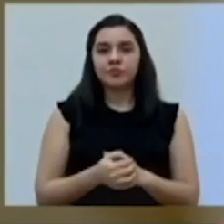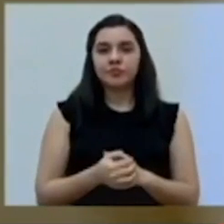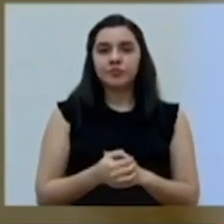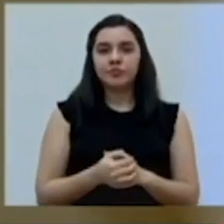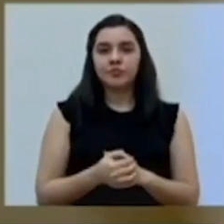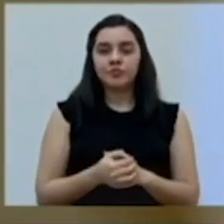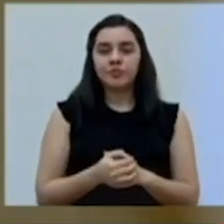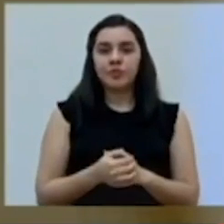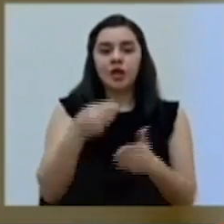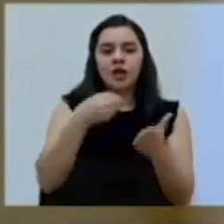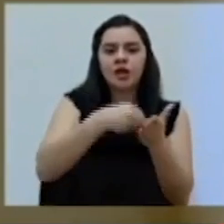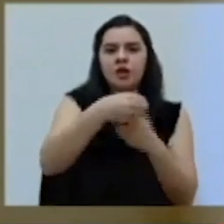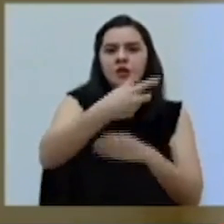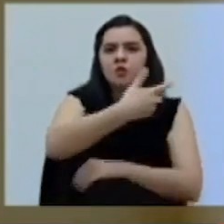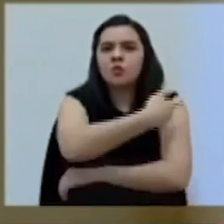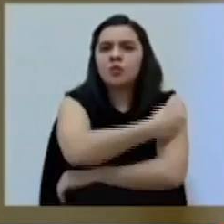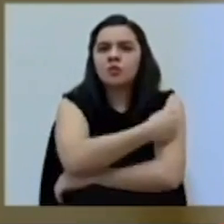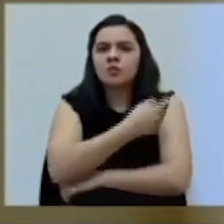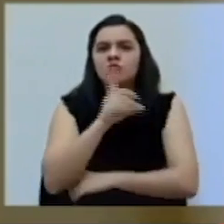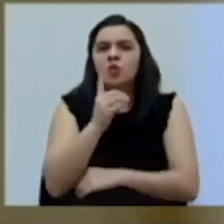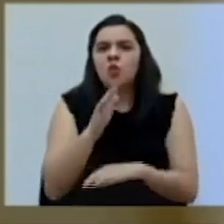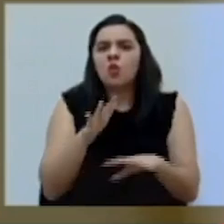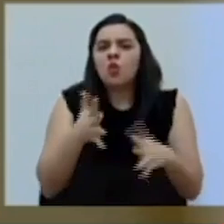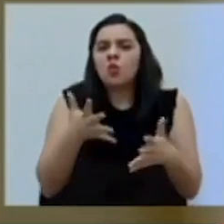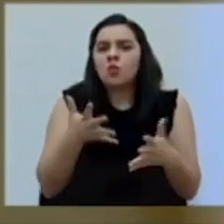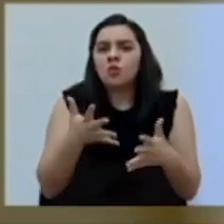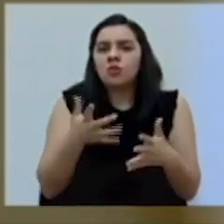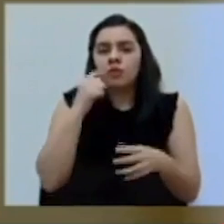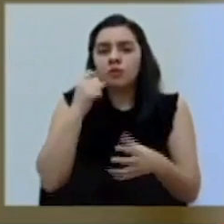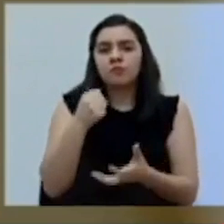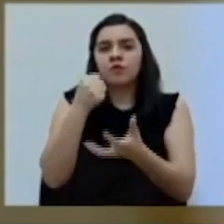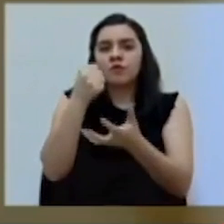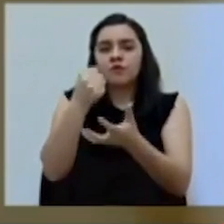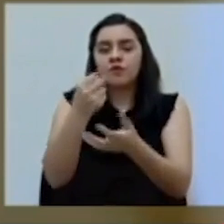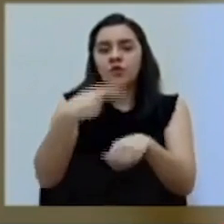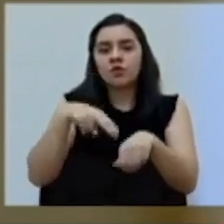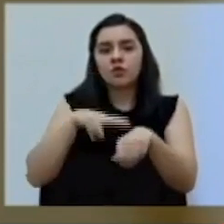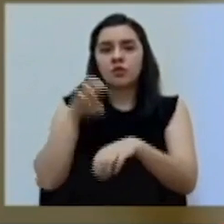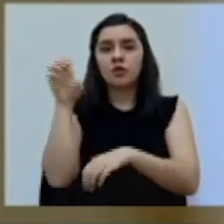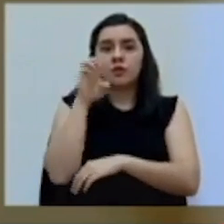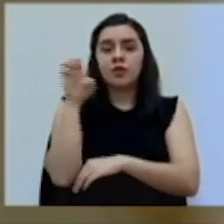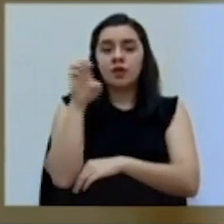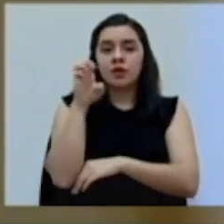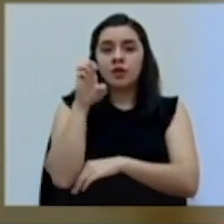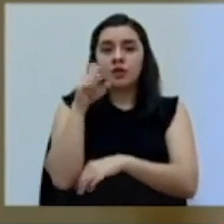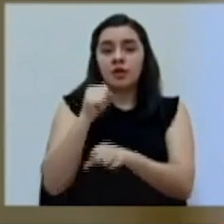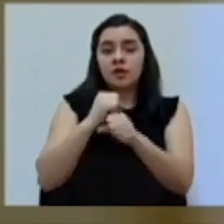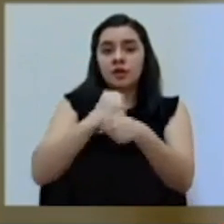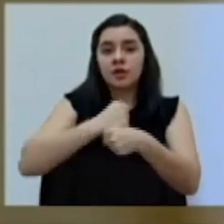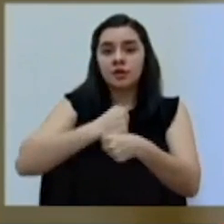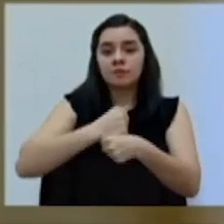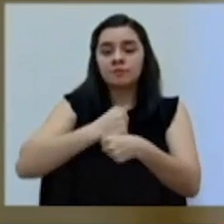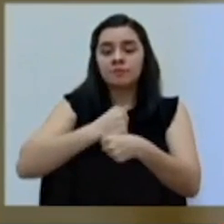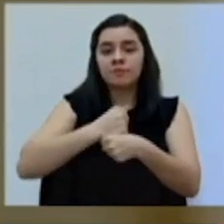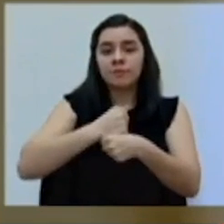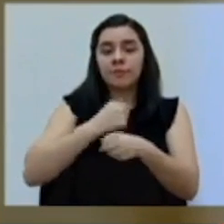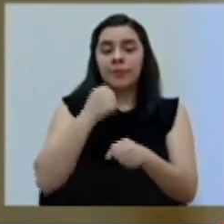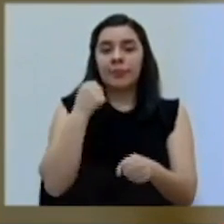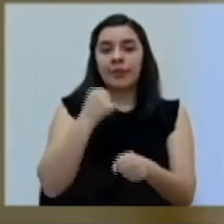Las compras de vacunas se están realizando mediante el Fondo Nacional de Emergencias, los está haciendo, los está ejecutando la